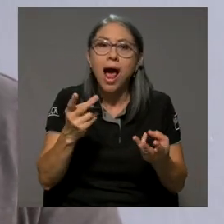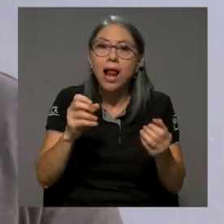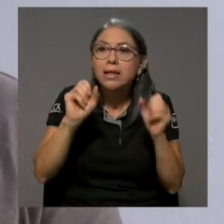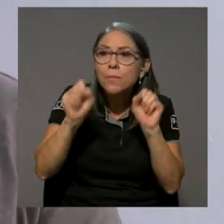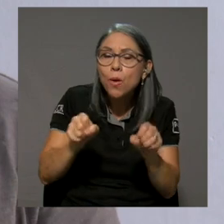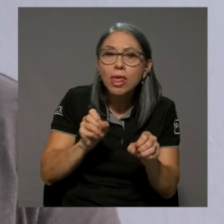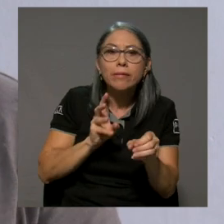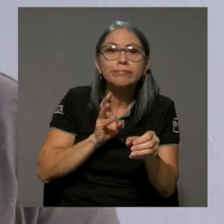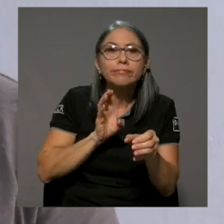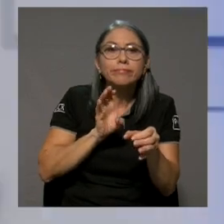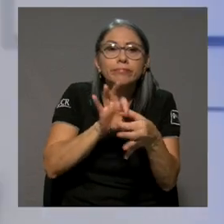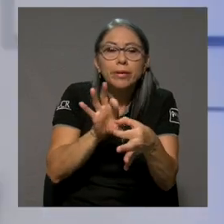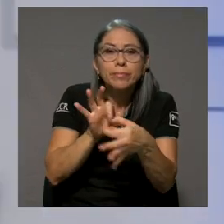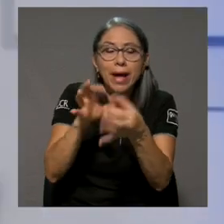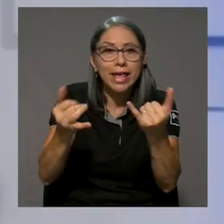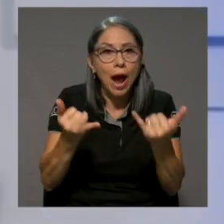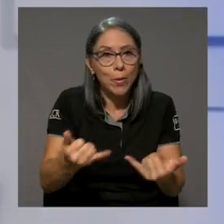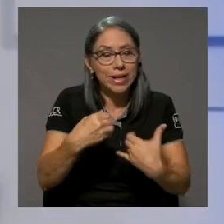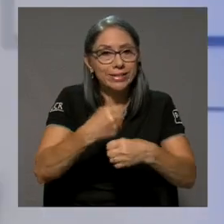produciendo.